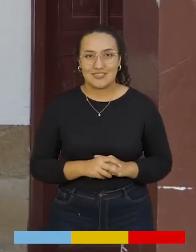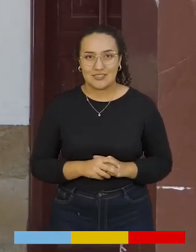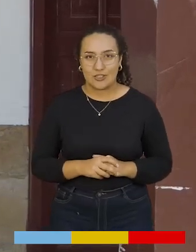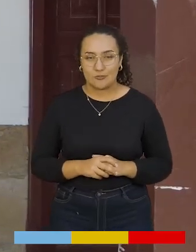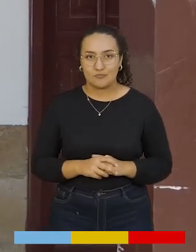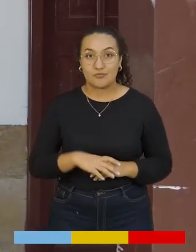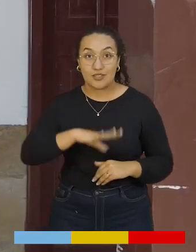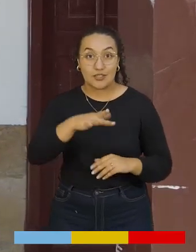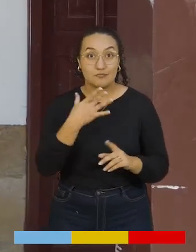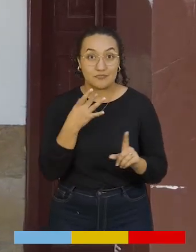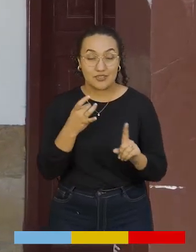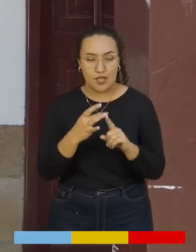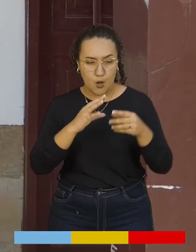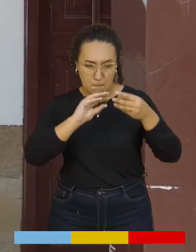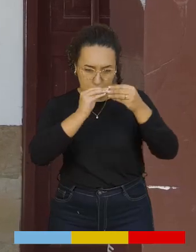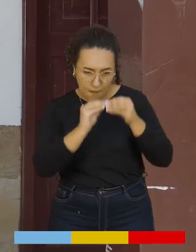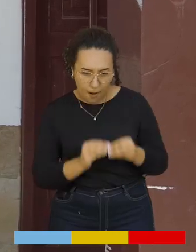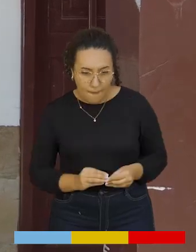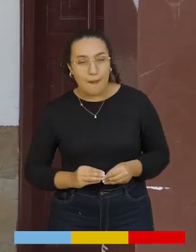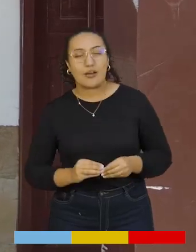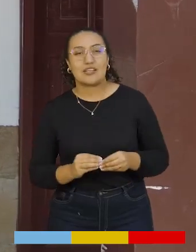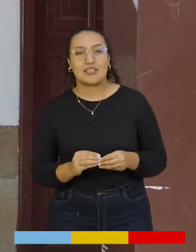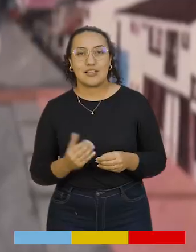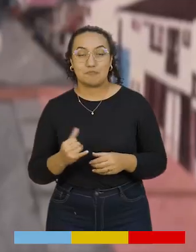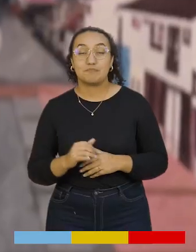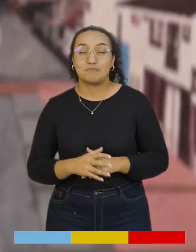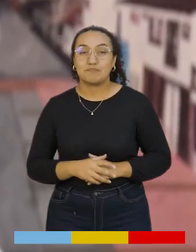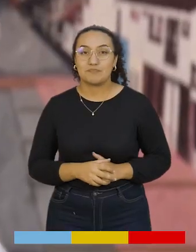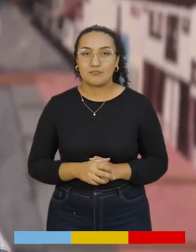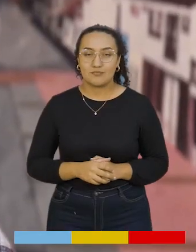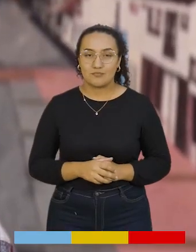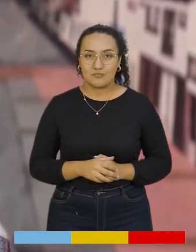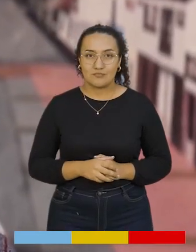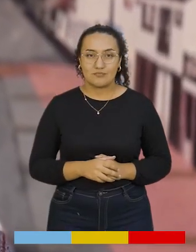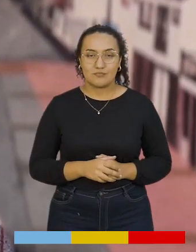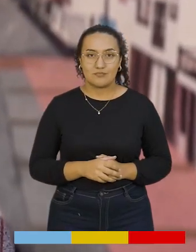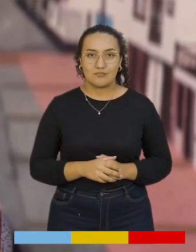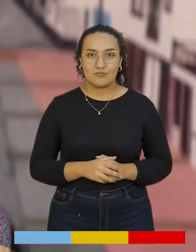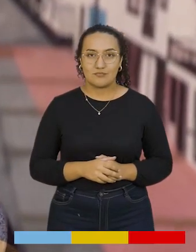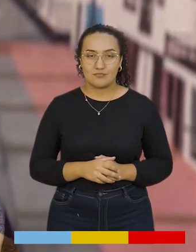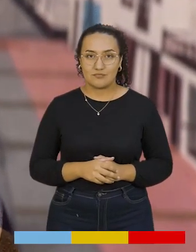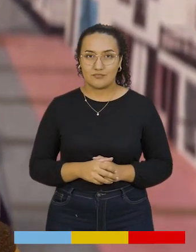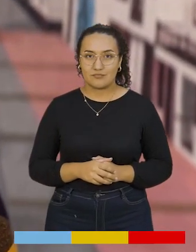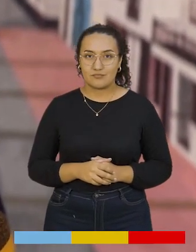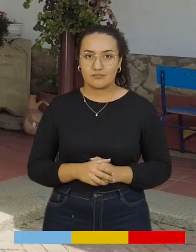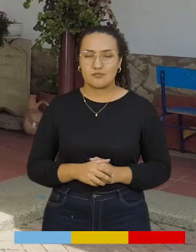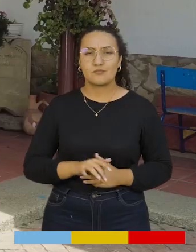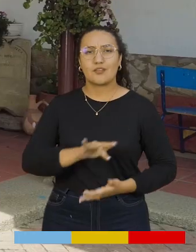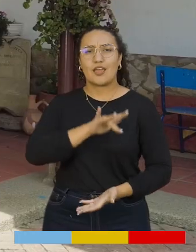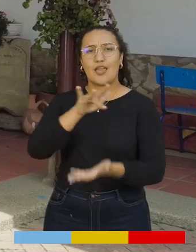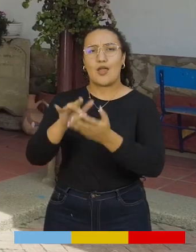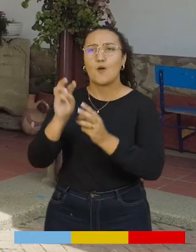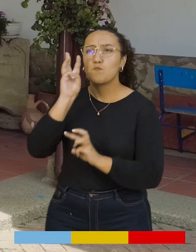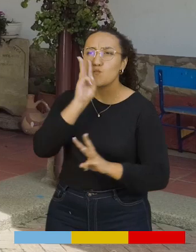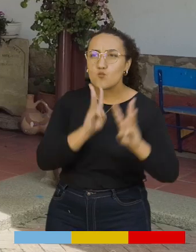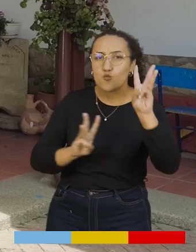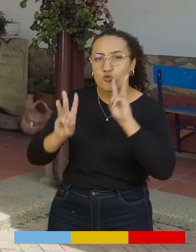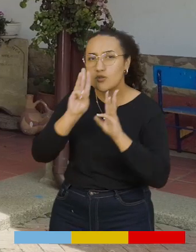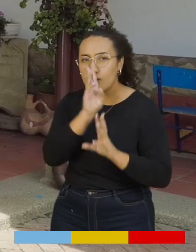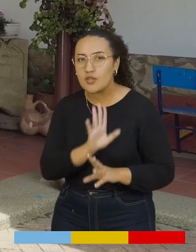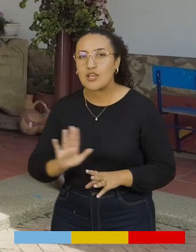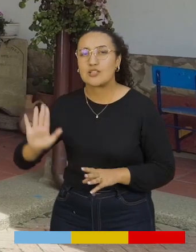ya con los sólidos geométricos, no las figuras sino los sólidos. Estar en el Museo Nacional es